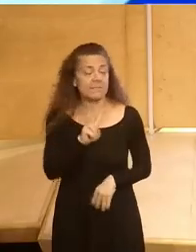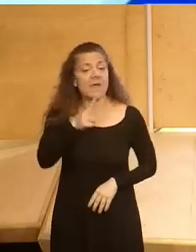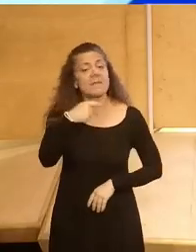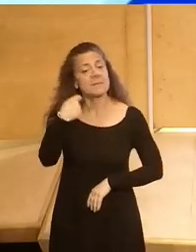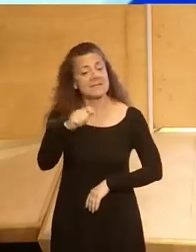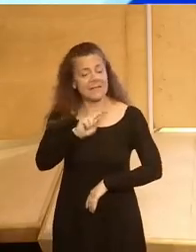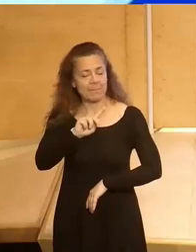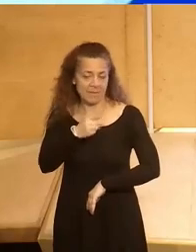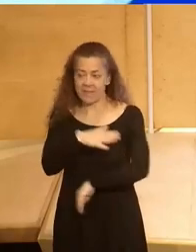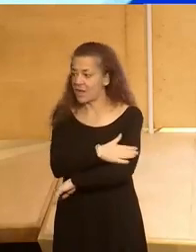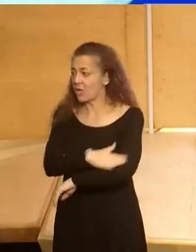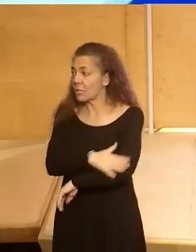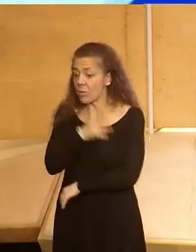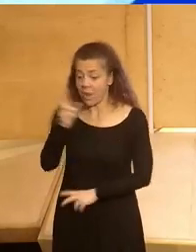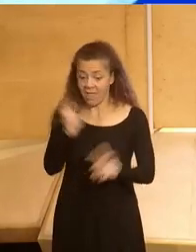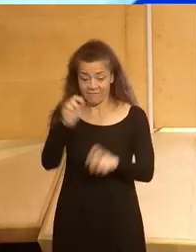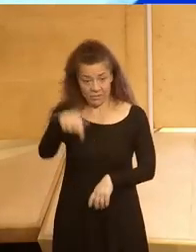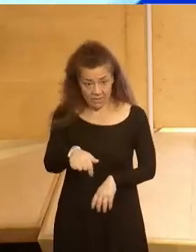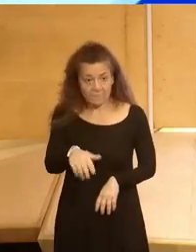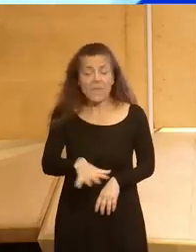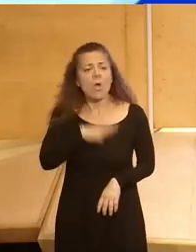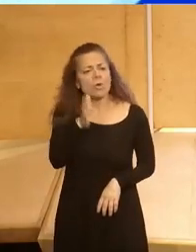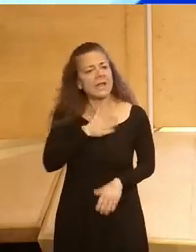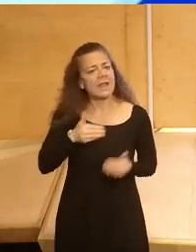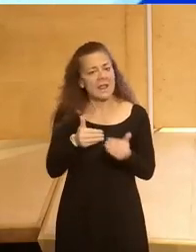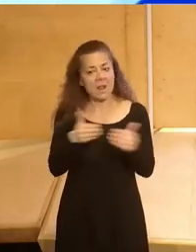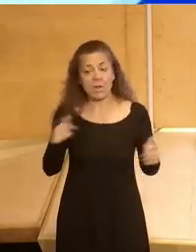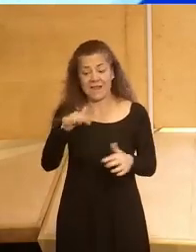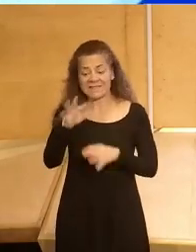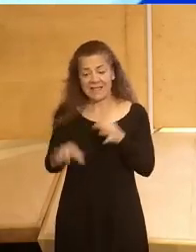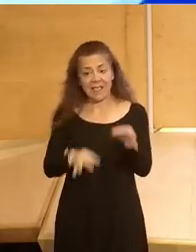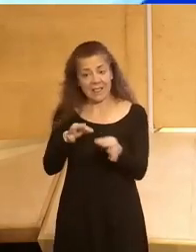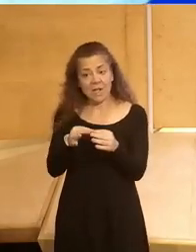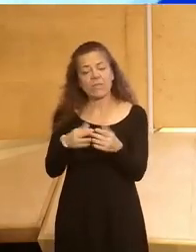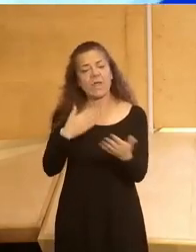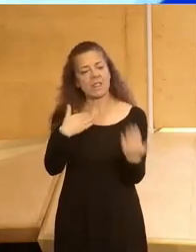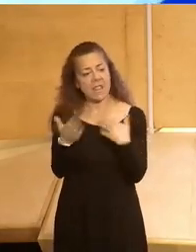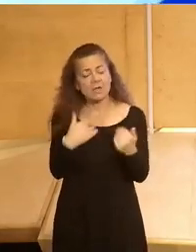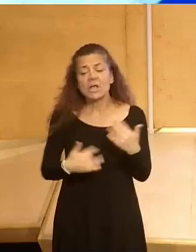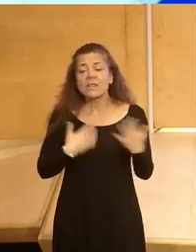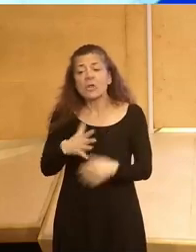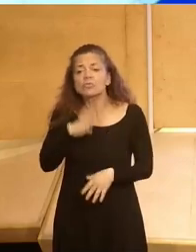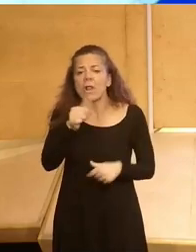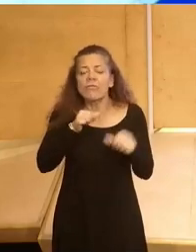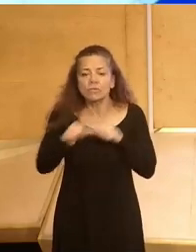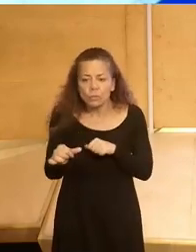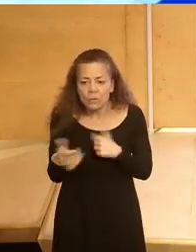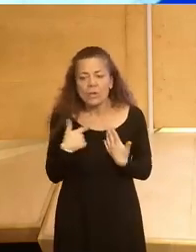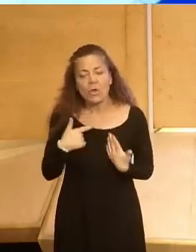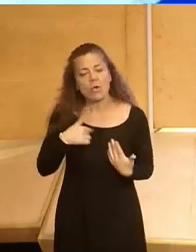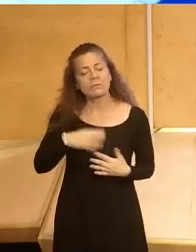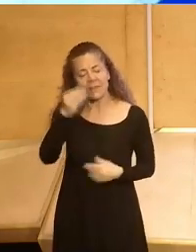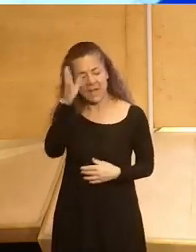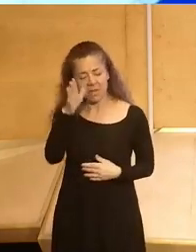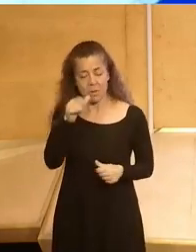vicepresidenta primera del Gobierno por estar aquí con nosotros y por querer inaugurar este ciclo de diálogos, diálogos por el futuro, de la mano de Talento